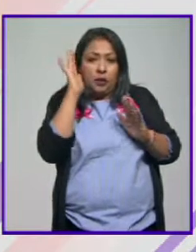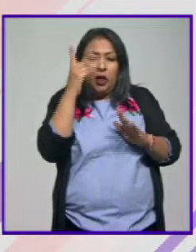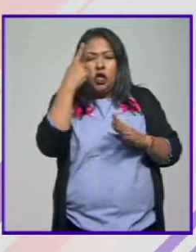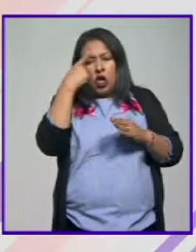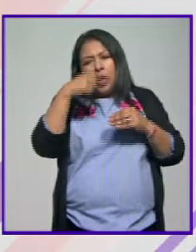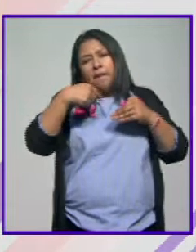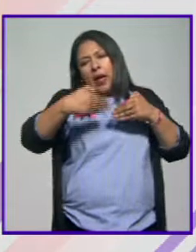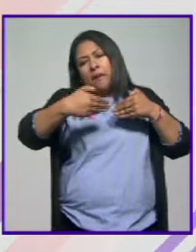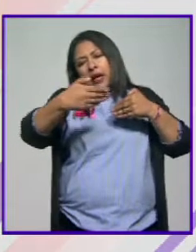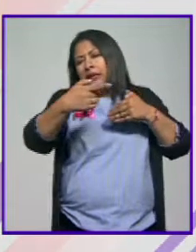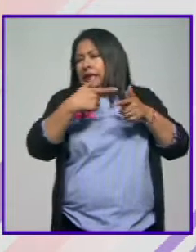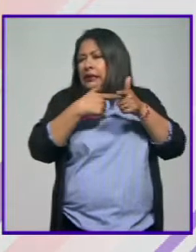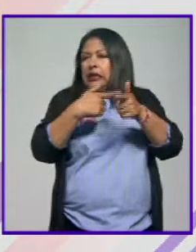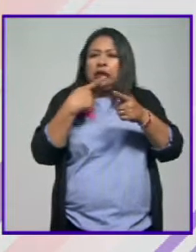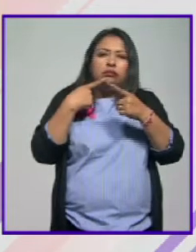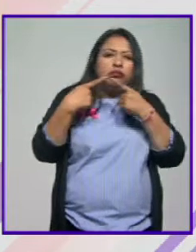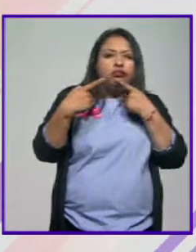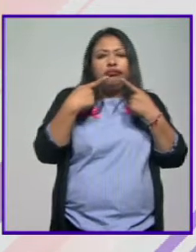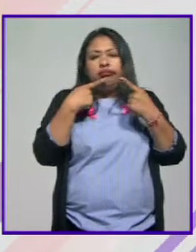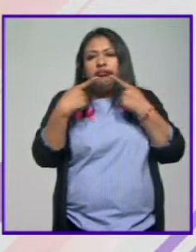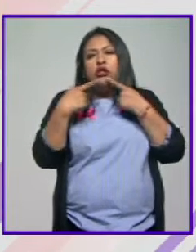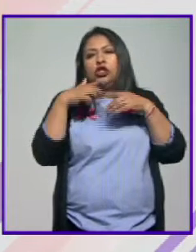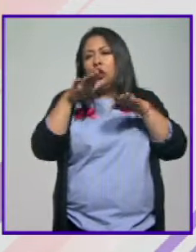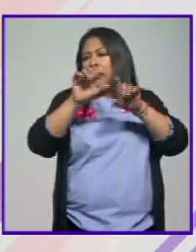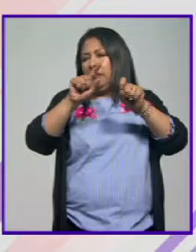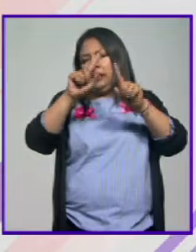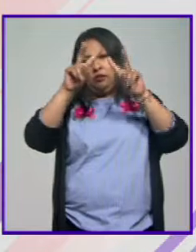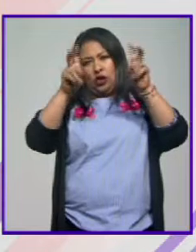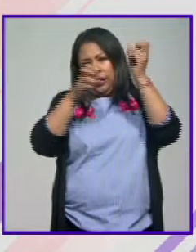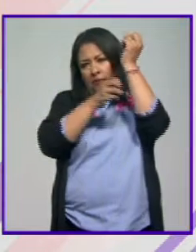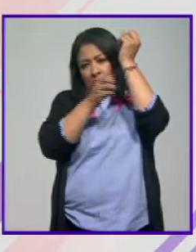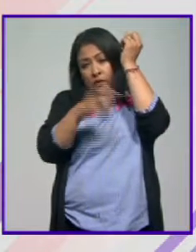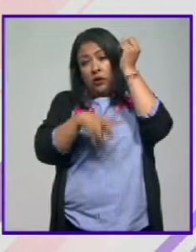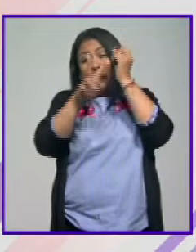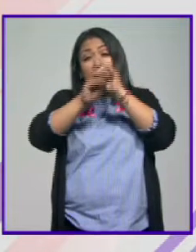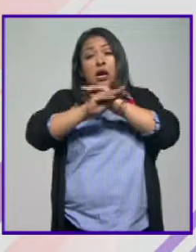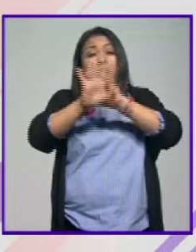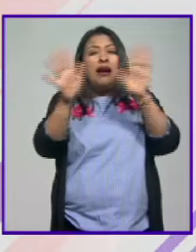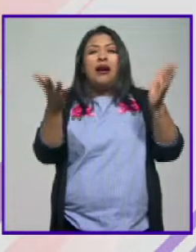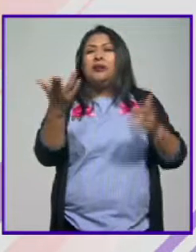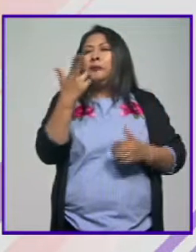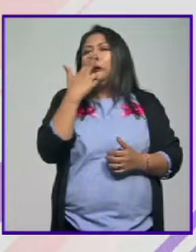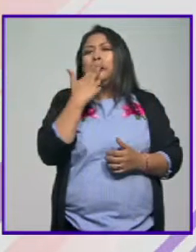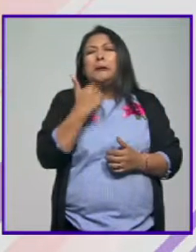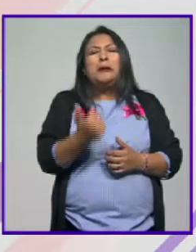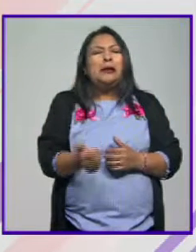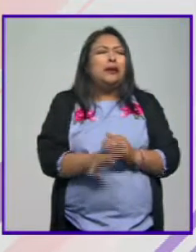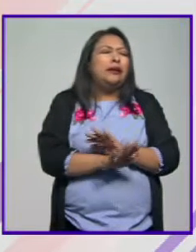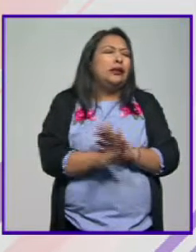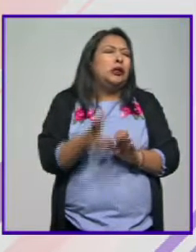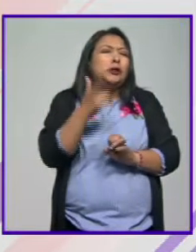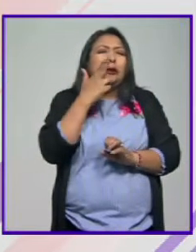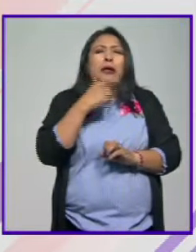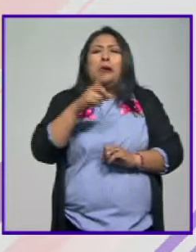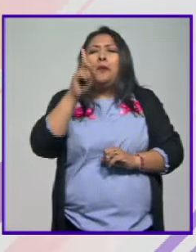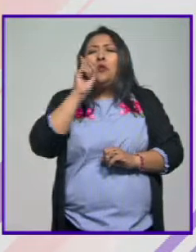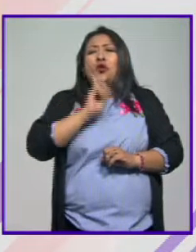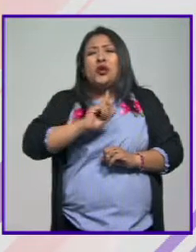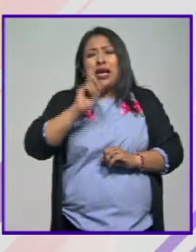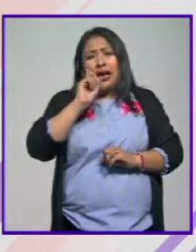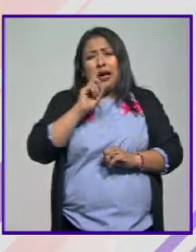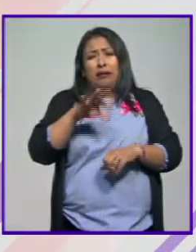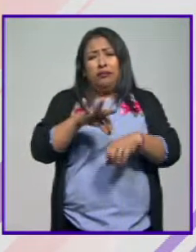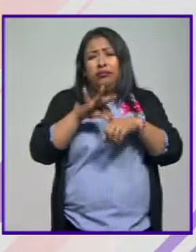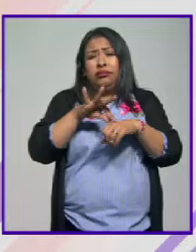discutiendo más adelante, lo que es muy claro es que a nadie le sirve en absoluto que una mujer que